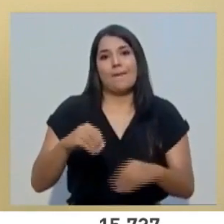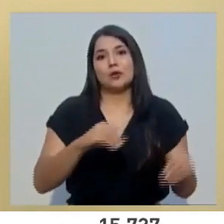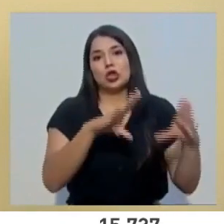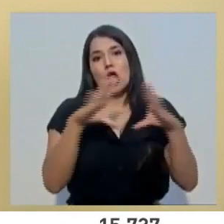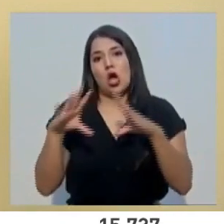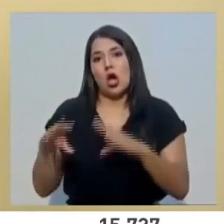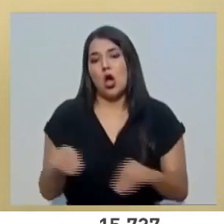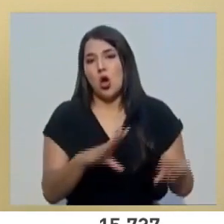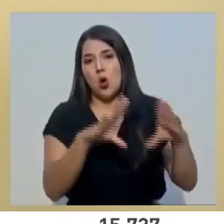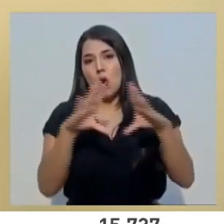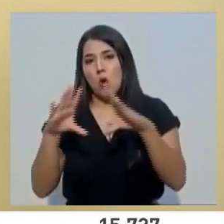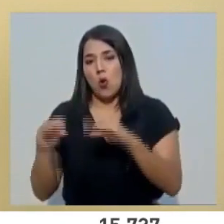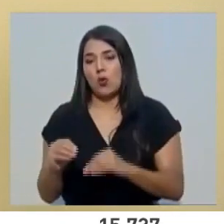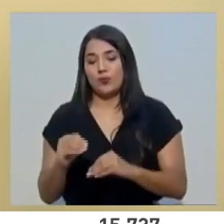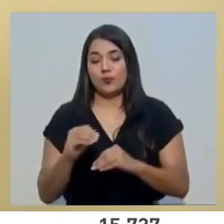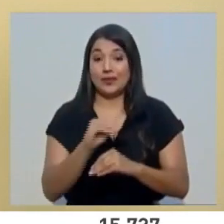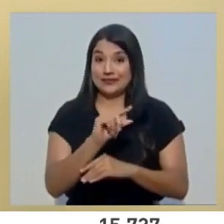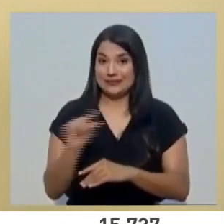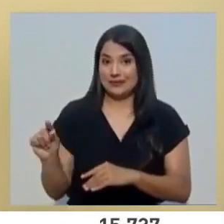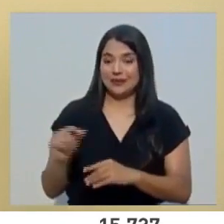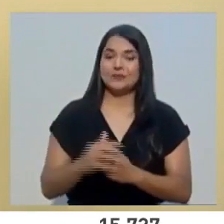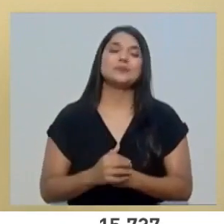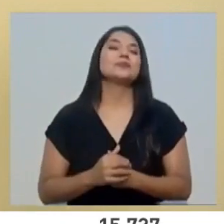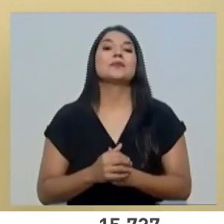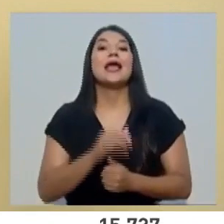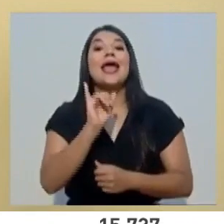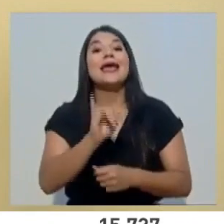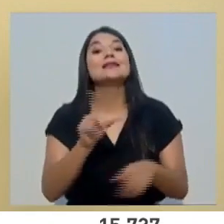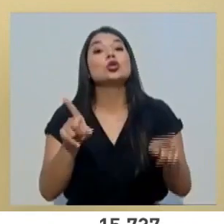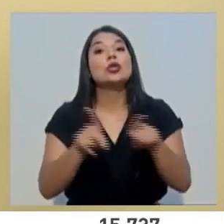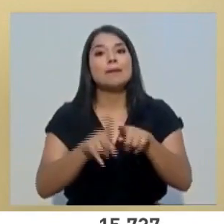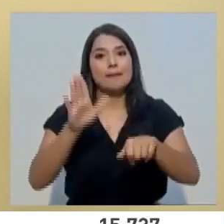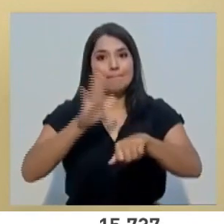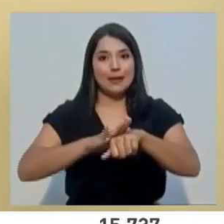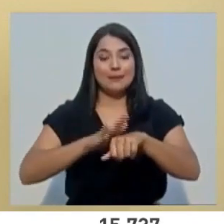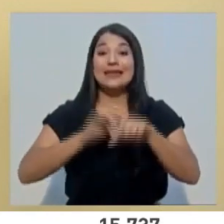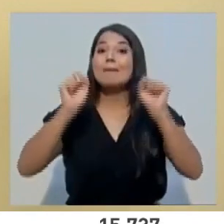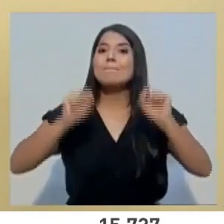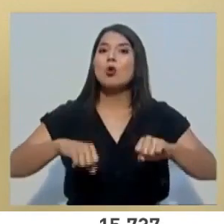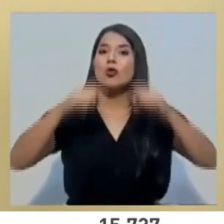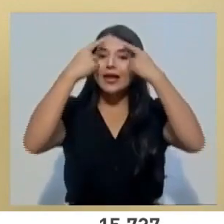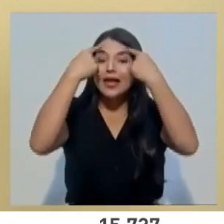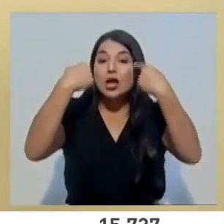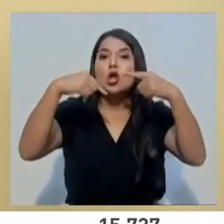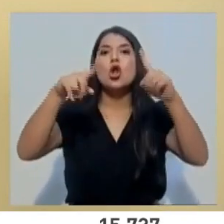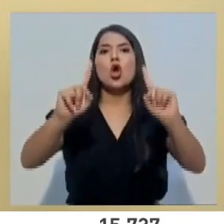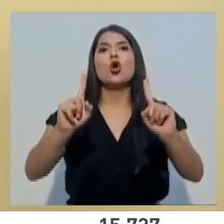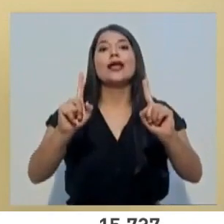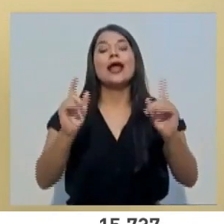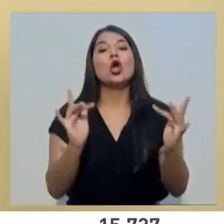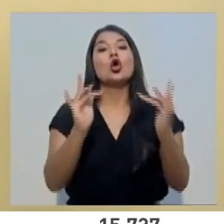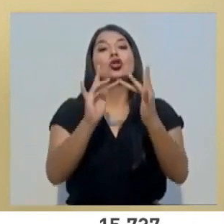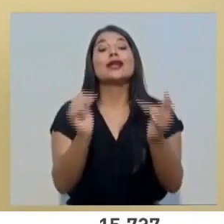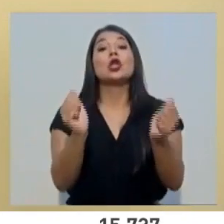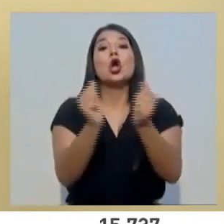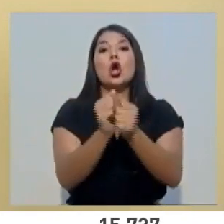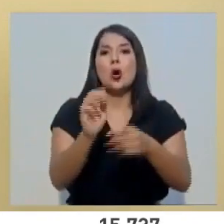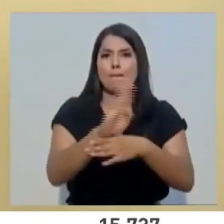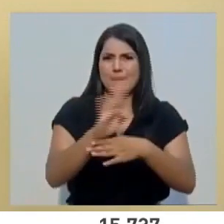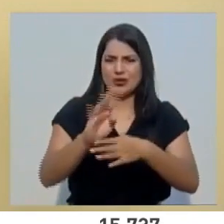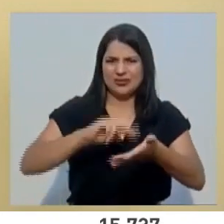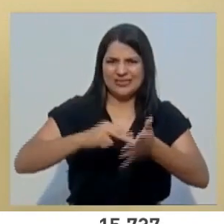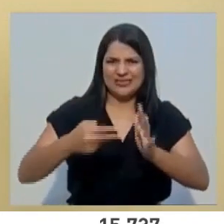horas a la semana. Esto también nos ha permitido lograr la bancarización, es decir, la